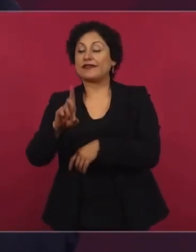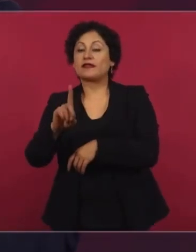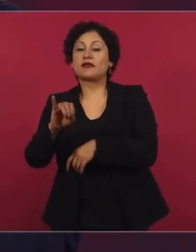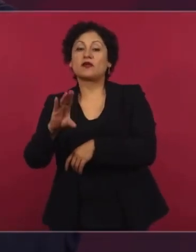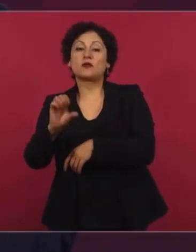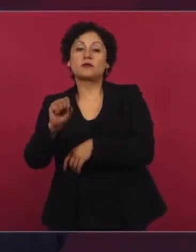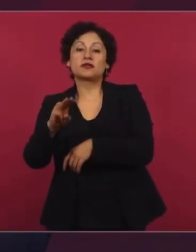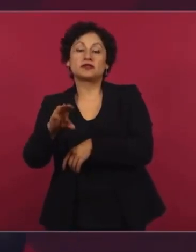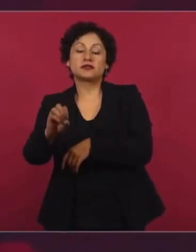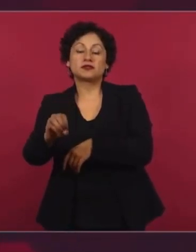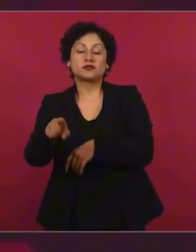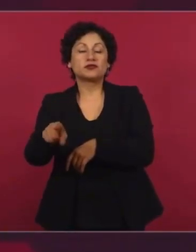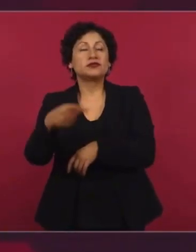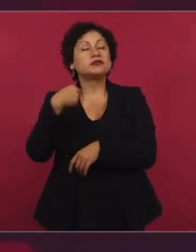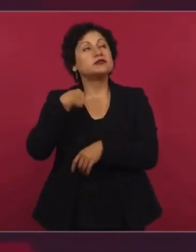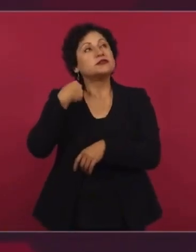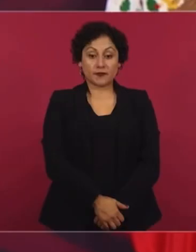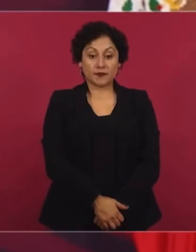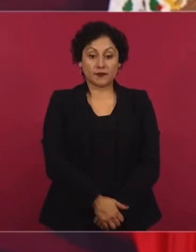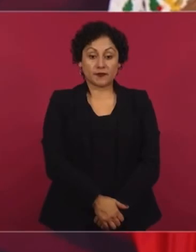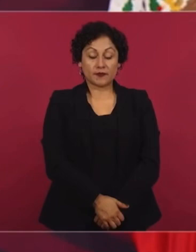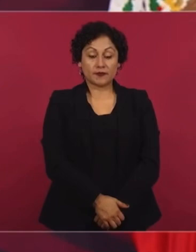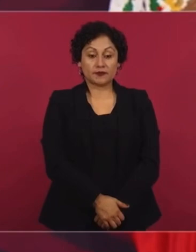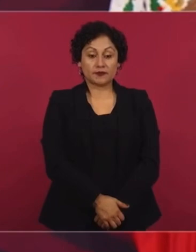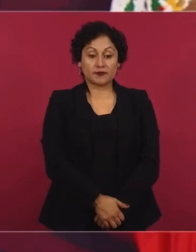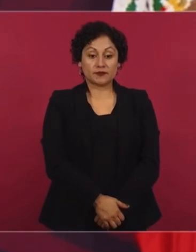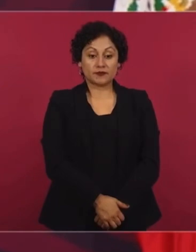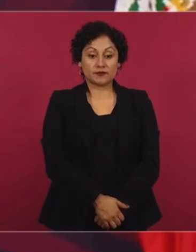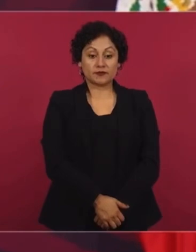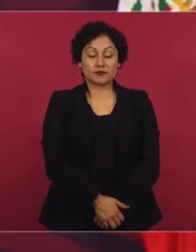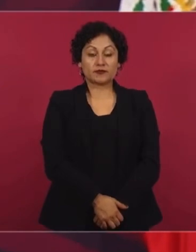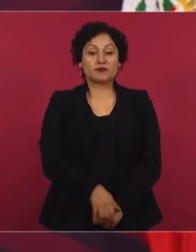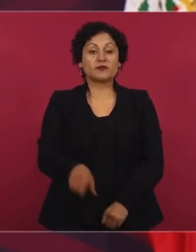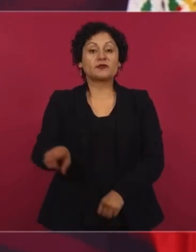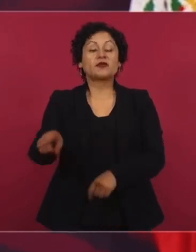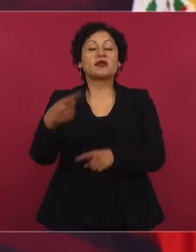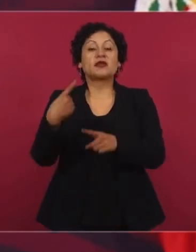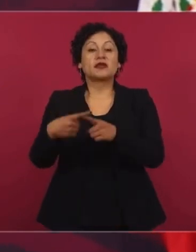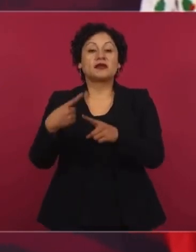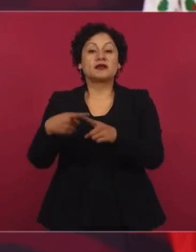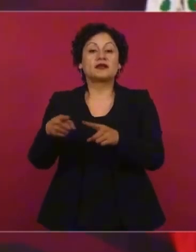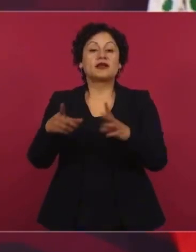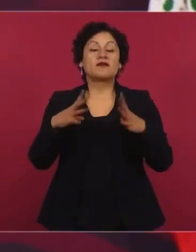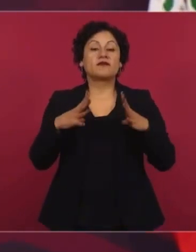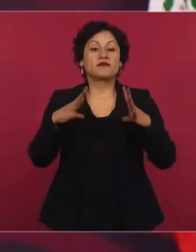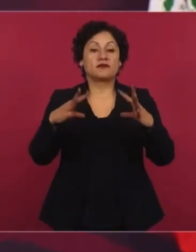acordarme cómo se llamaba ese fideicomiso, que lo creó Manuel Camacho,